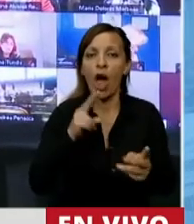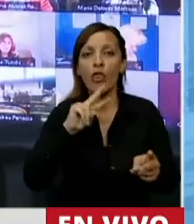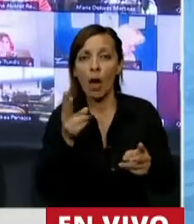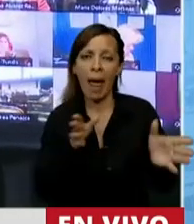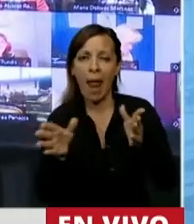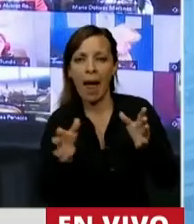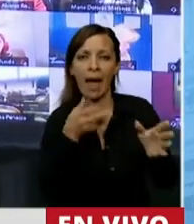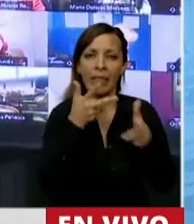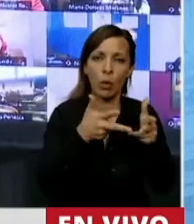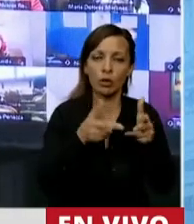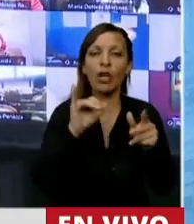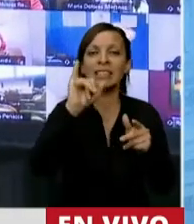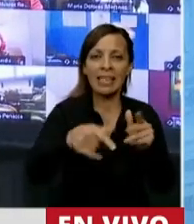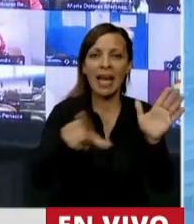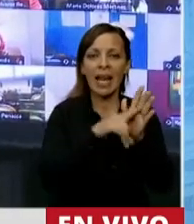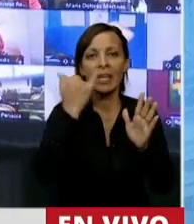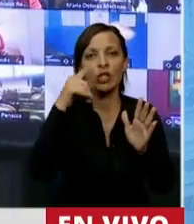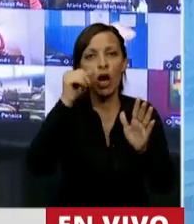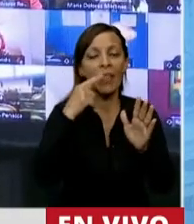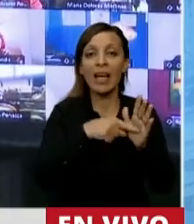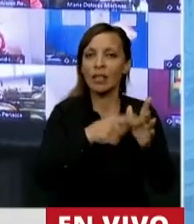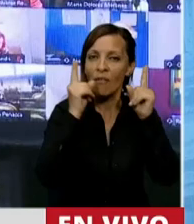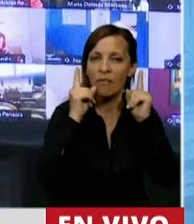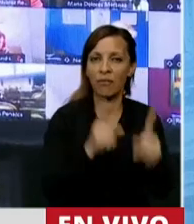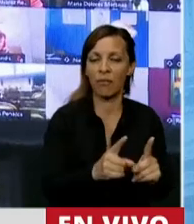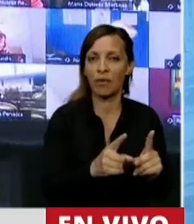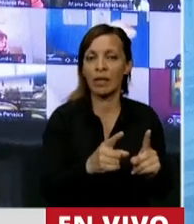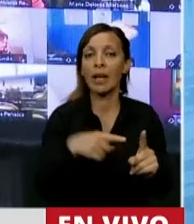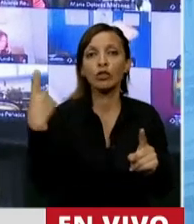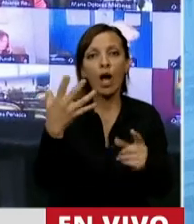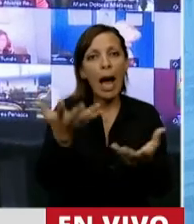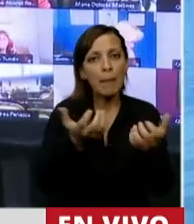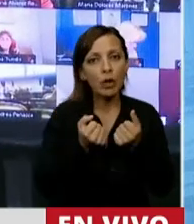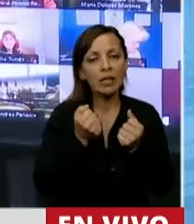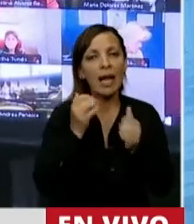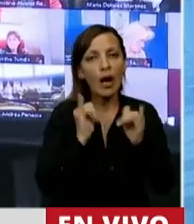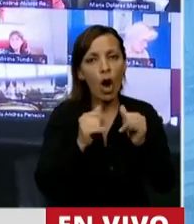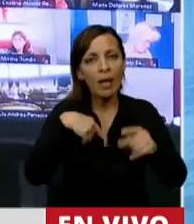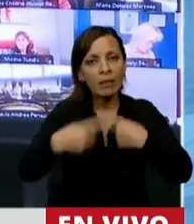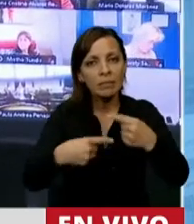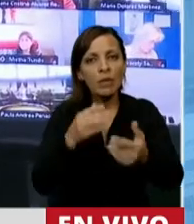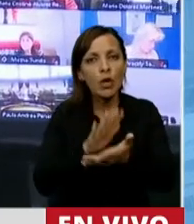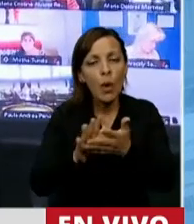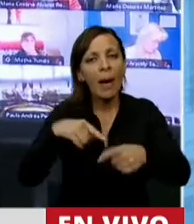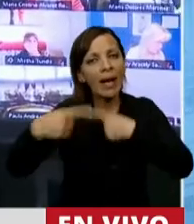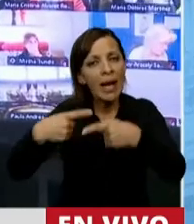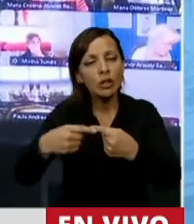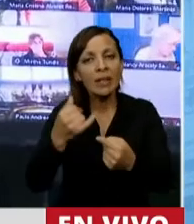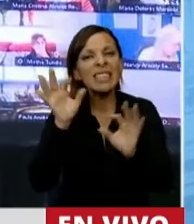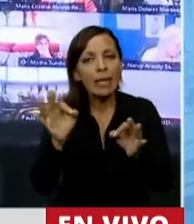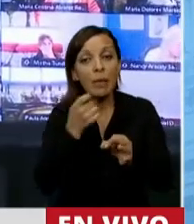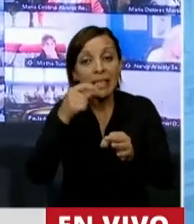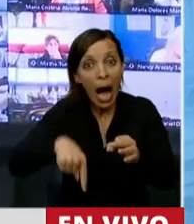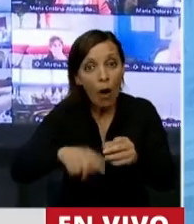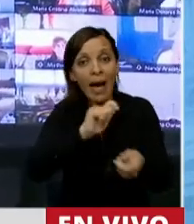discursos, sí a la ley Yolanda, que llegó para quedarse, que nos acompañen a las nuevas generaciones, que realmente sabemos que si no hacemos